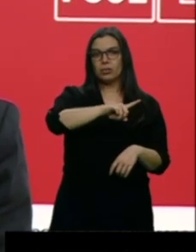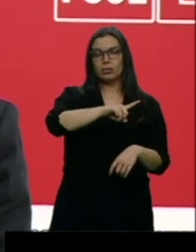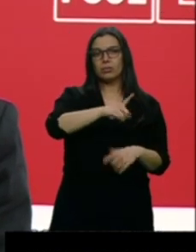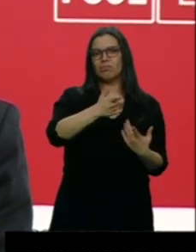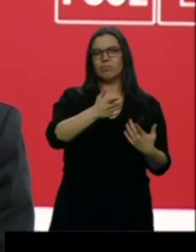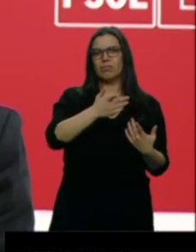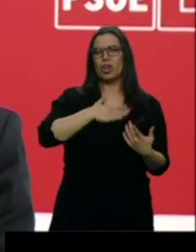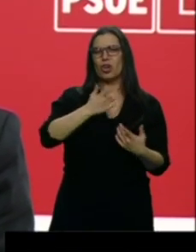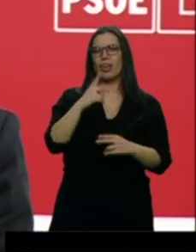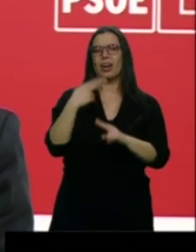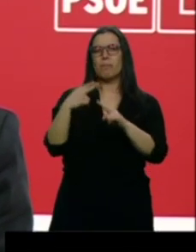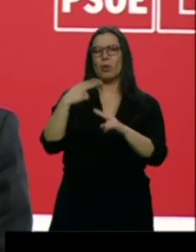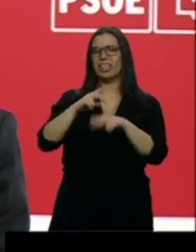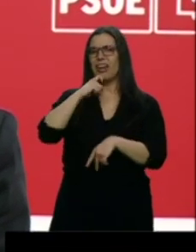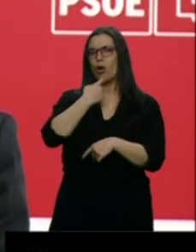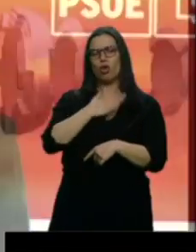política del odio.